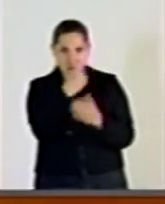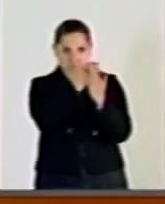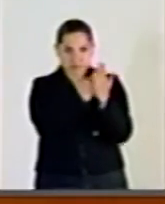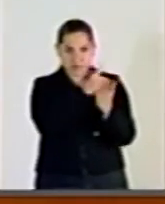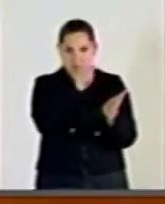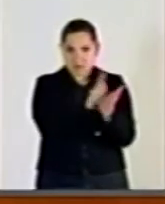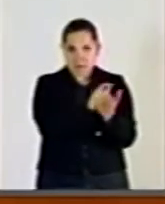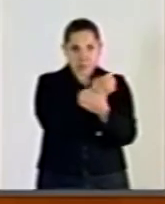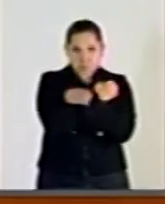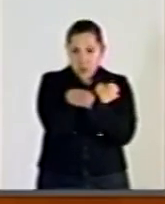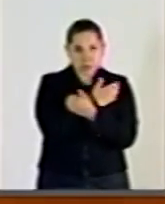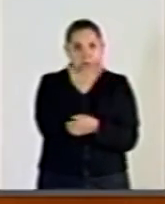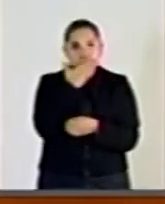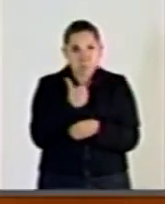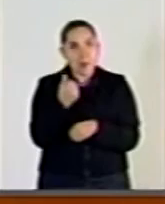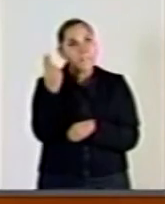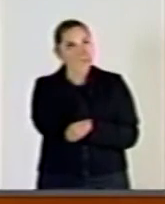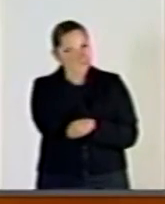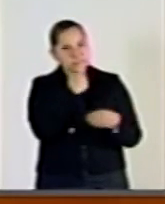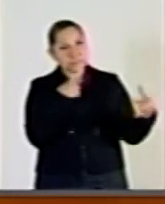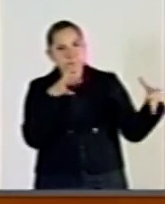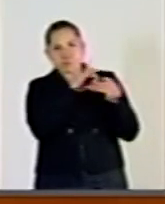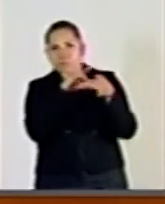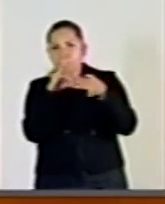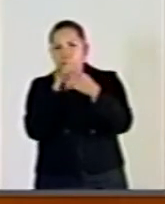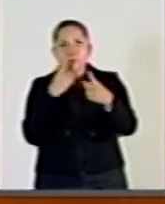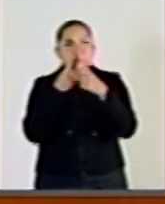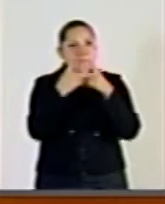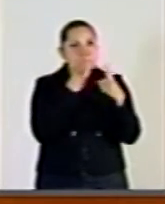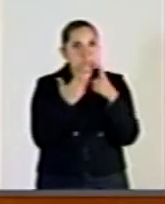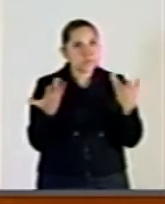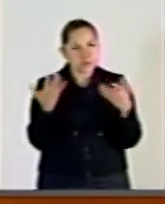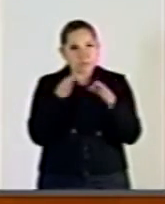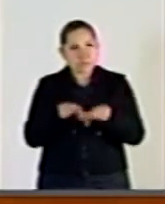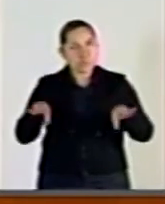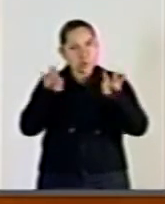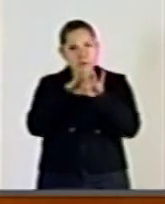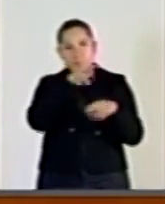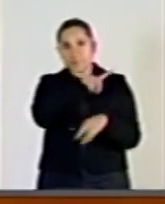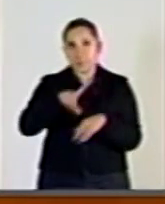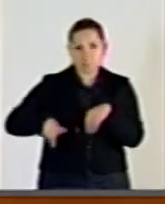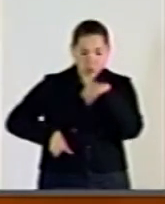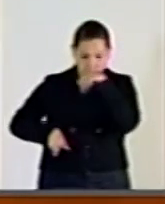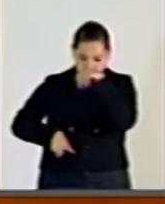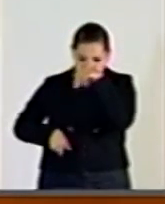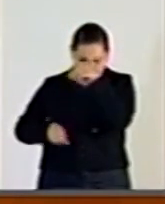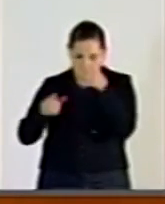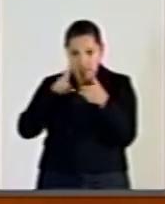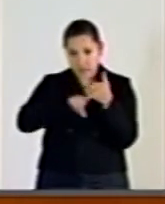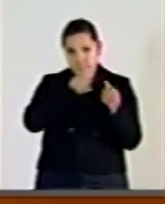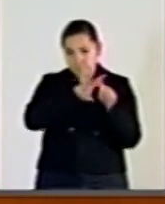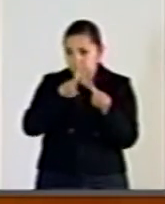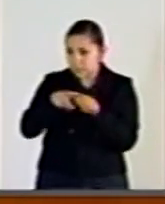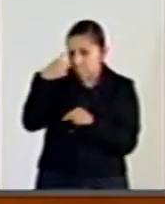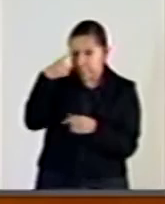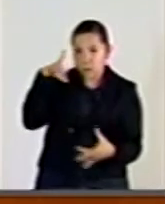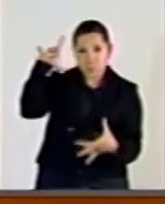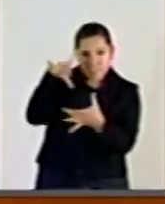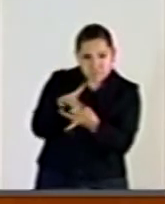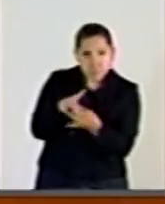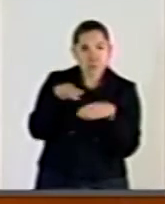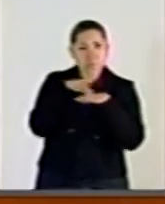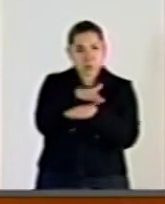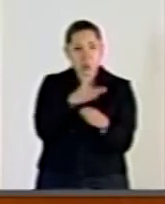Sería conveniente que el gobierno estatal compartiera su visión y preocupaciones con el Congreso de la Unión